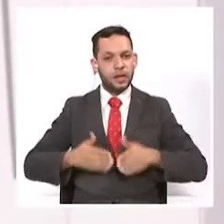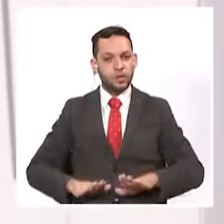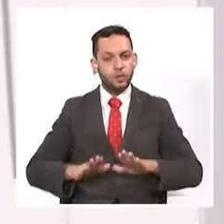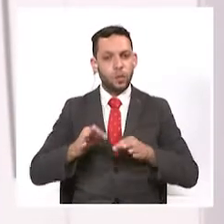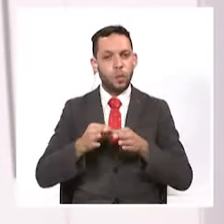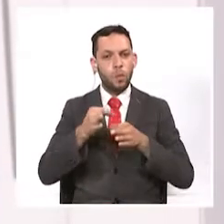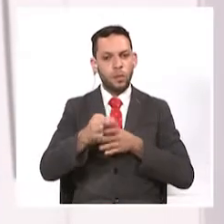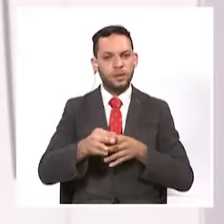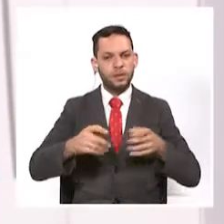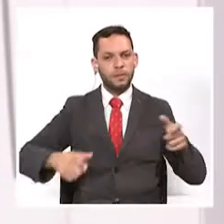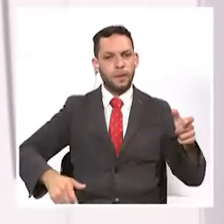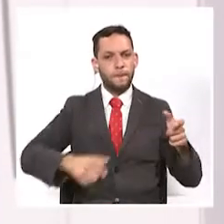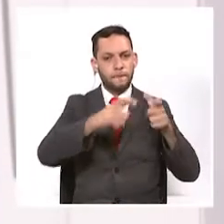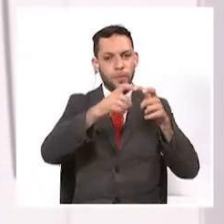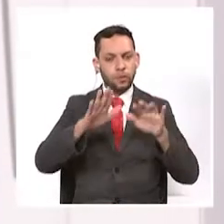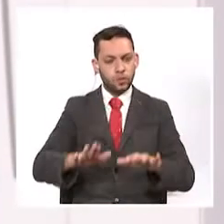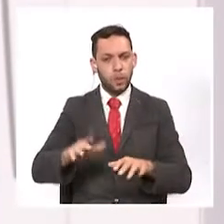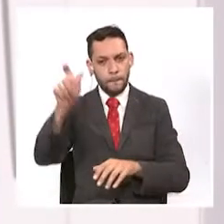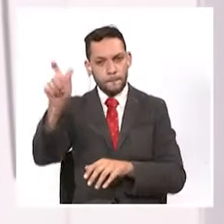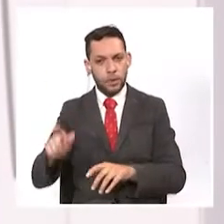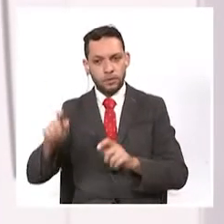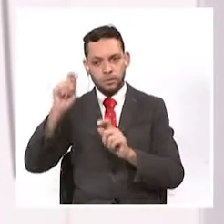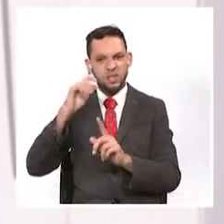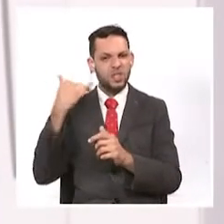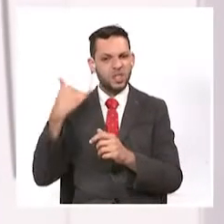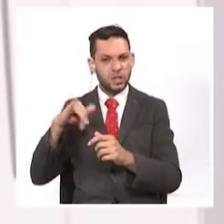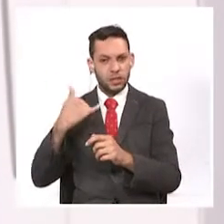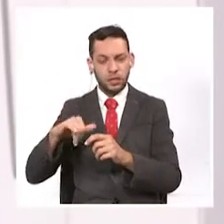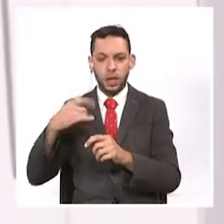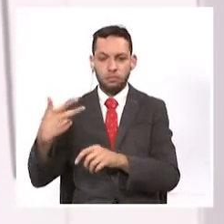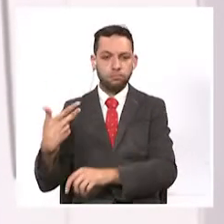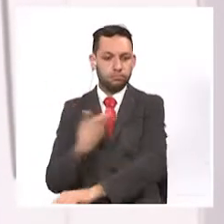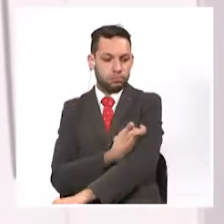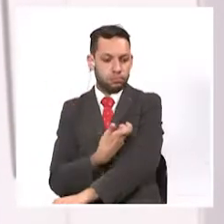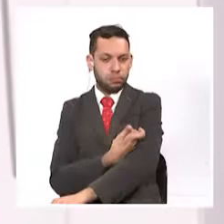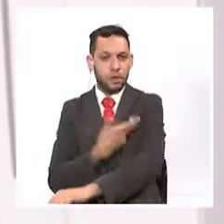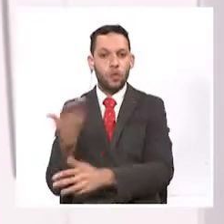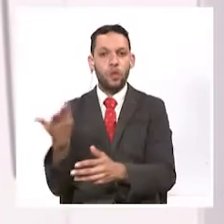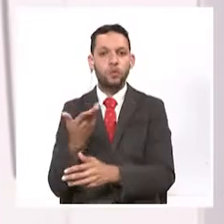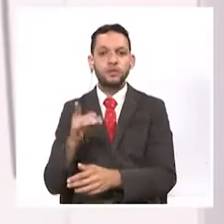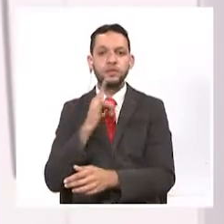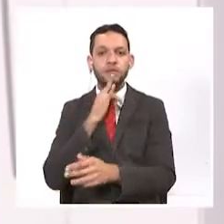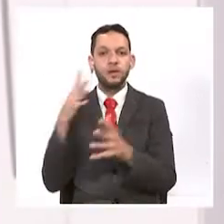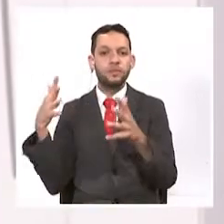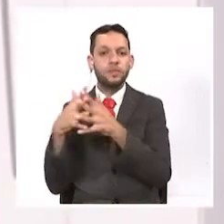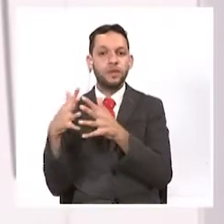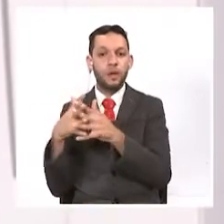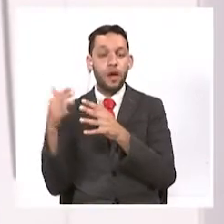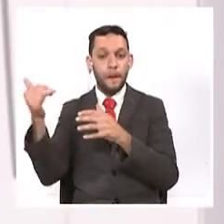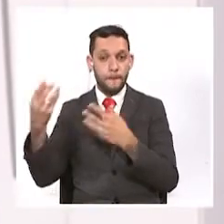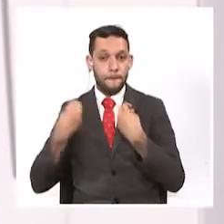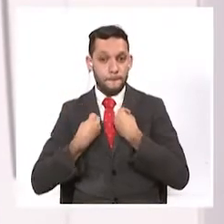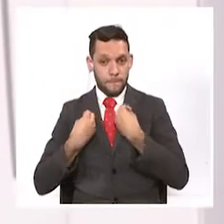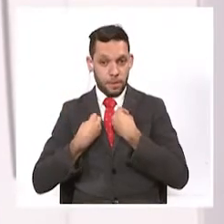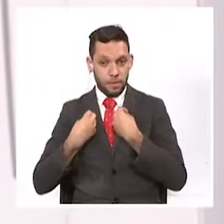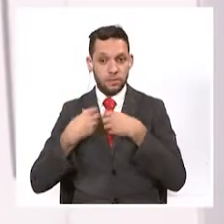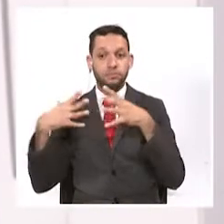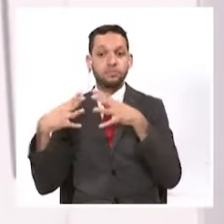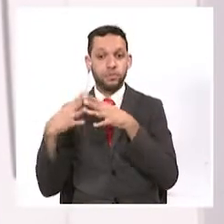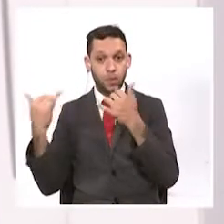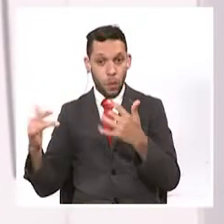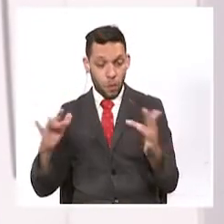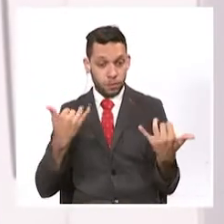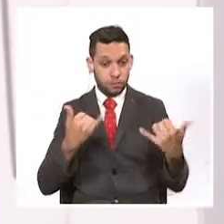Caldas, es uno de los primeros colombianos en recibir la vacuna de Moderna en Estados Unidos. Él es residente en ese país y está en este